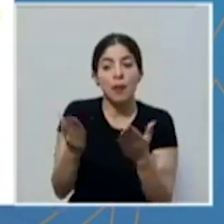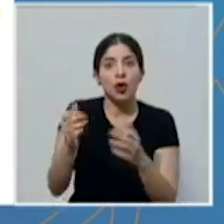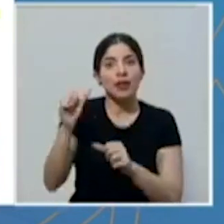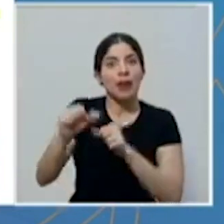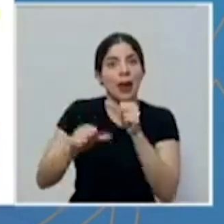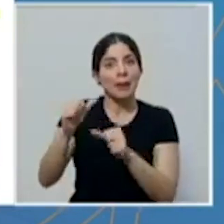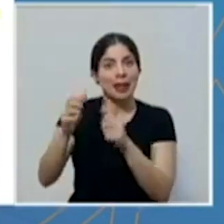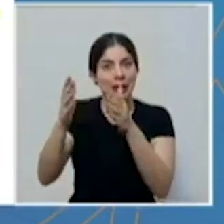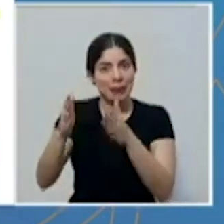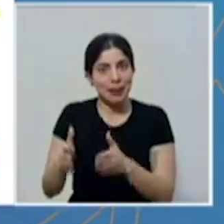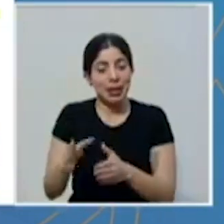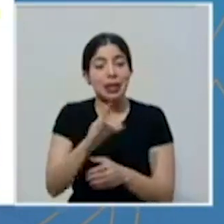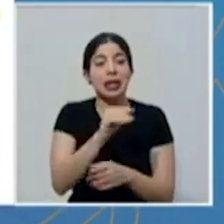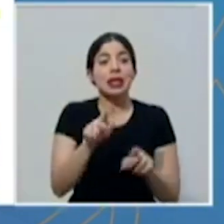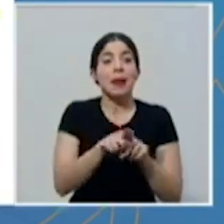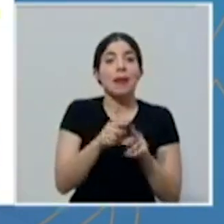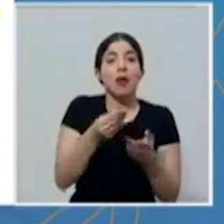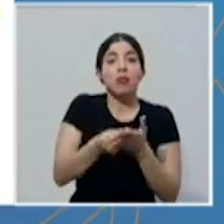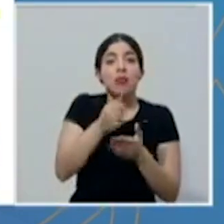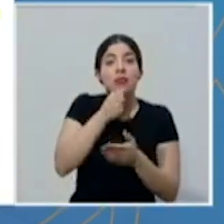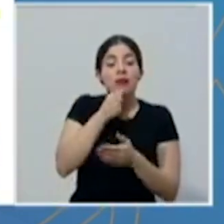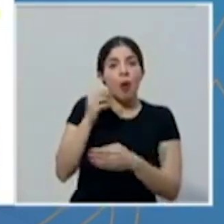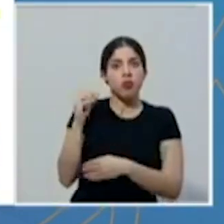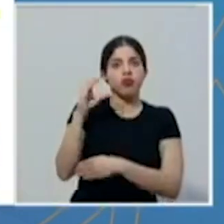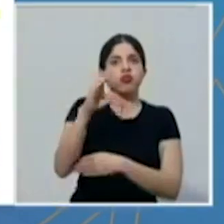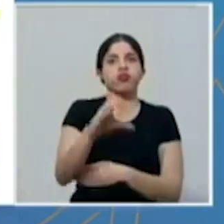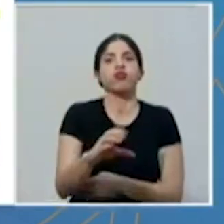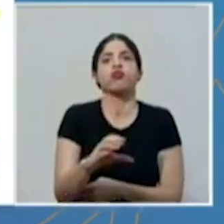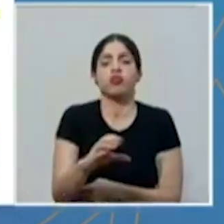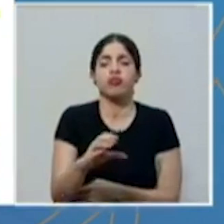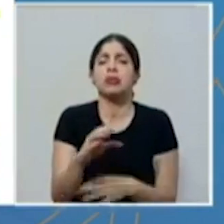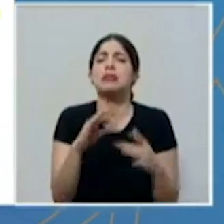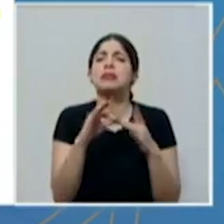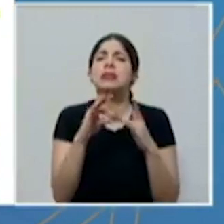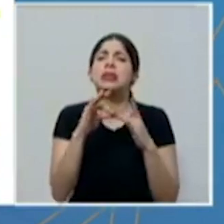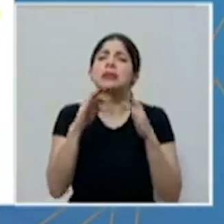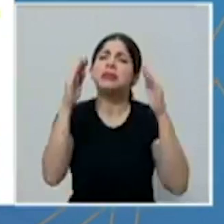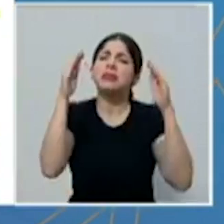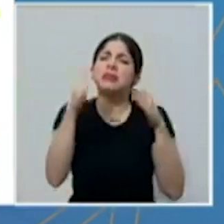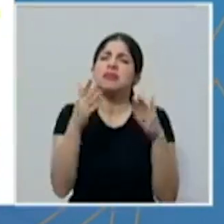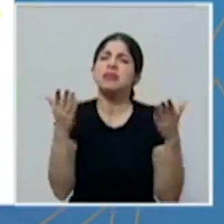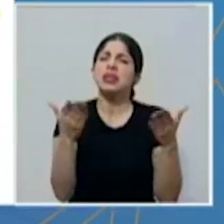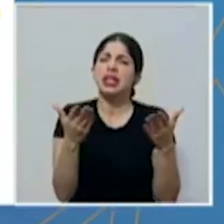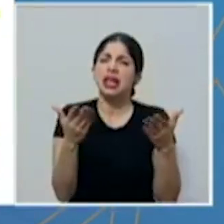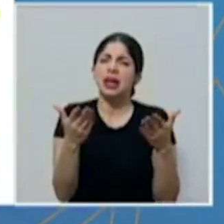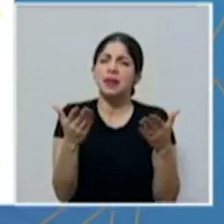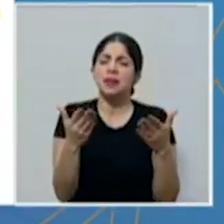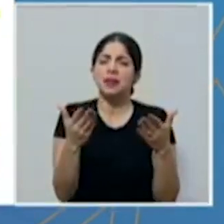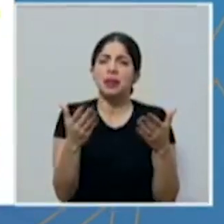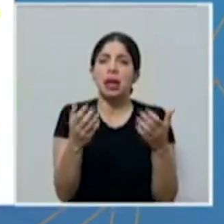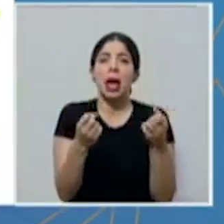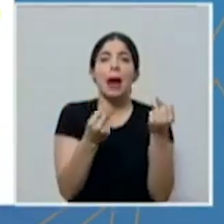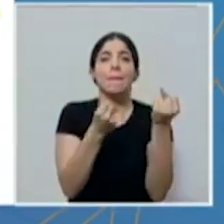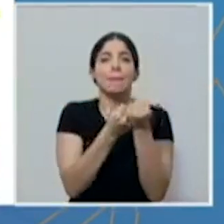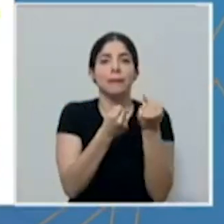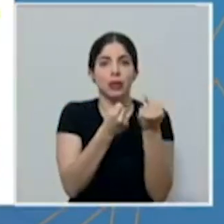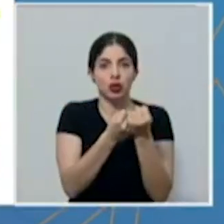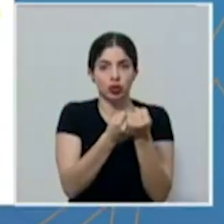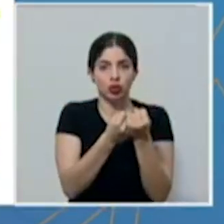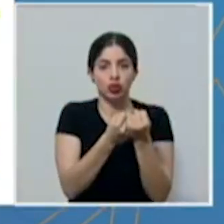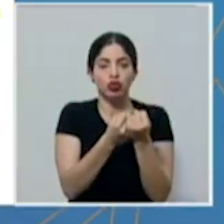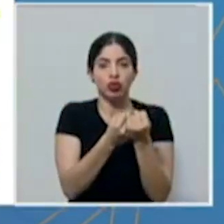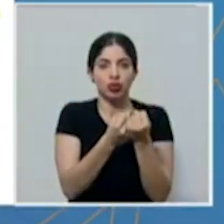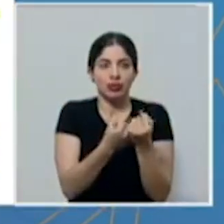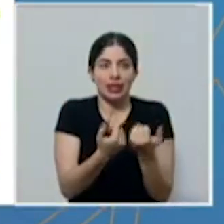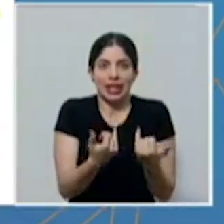e incrementar la inversión privada. Aquí mucho el foco estaría puesto en el apoyo que está